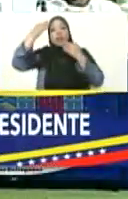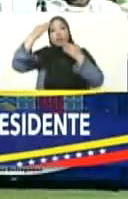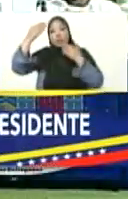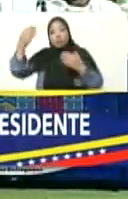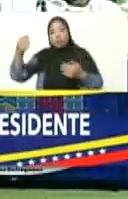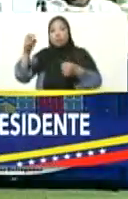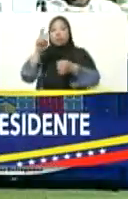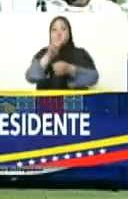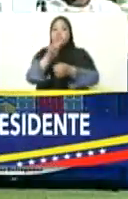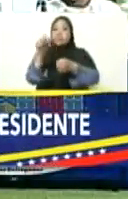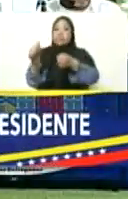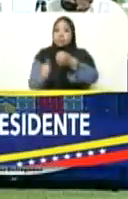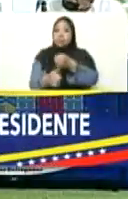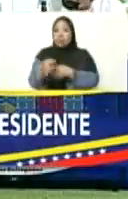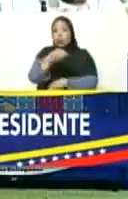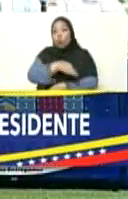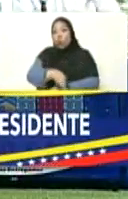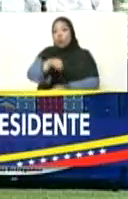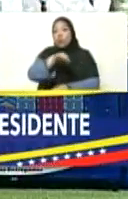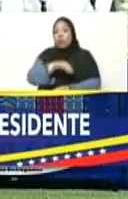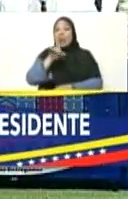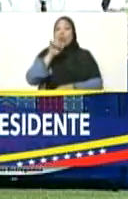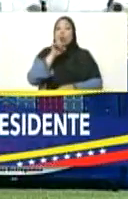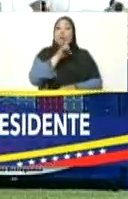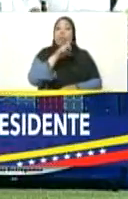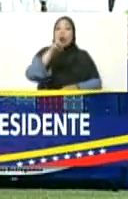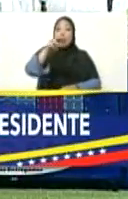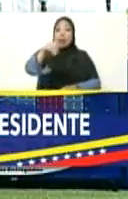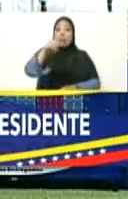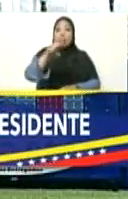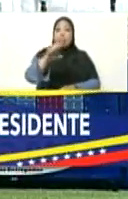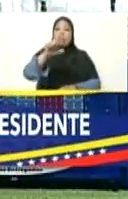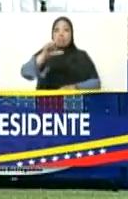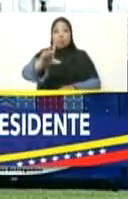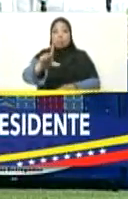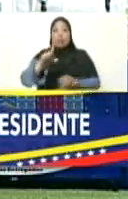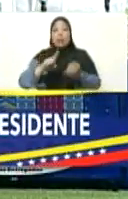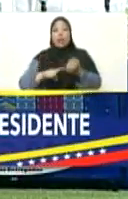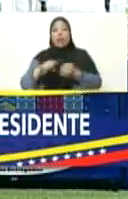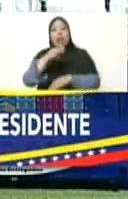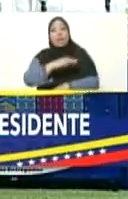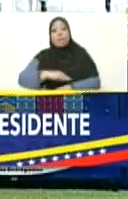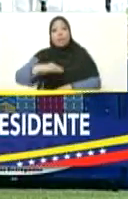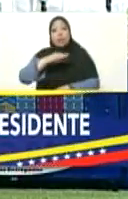vicepresidente de lo social. A Idalmaro Villarruel, ministro de vivienda.